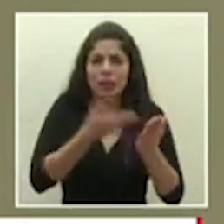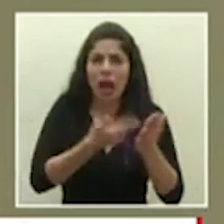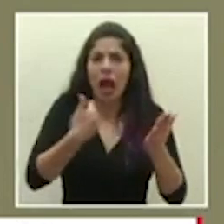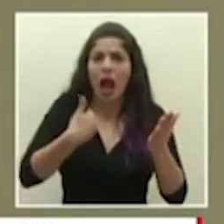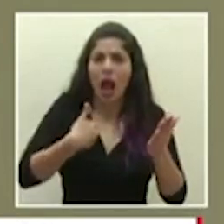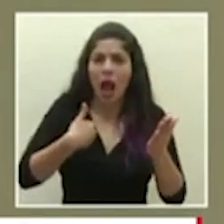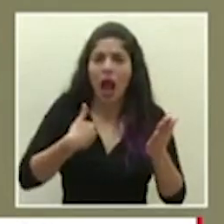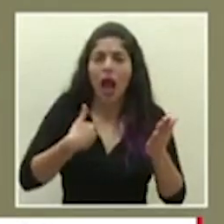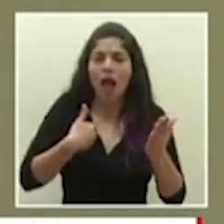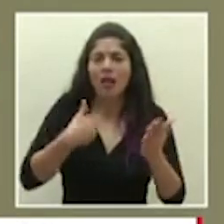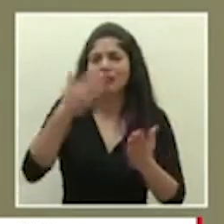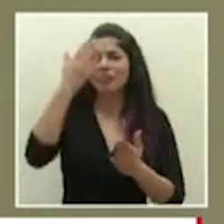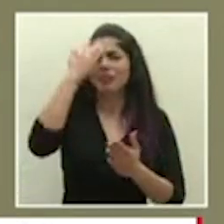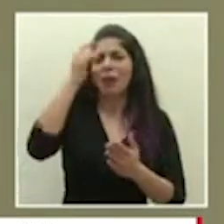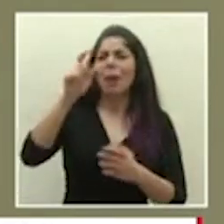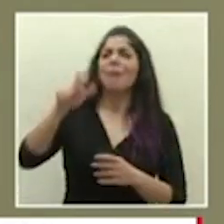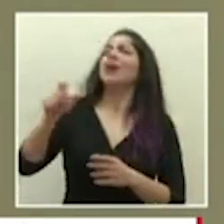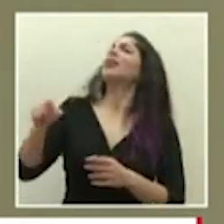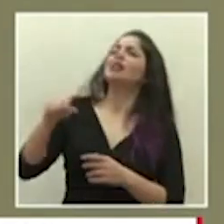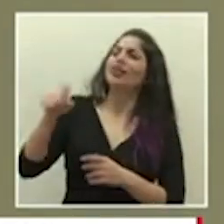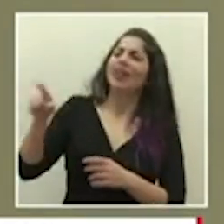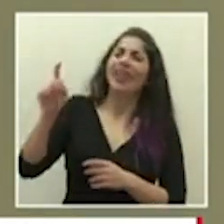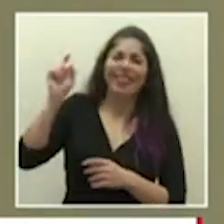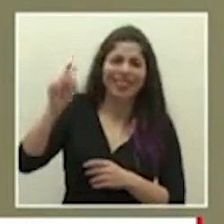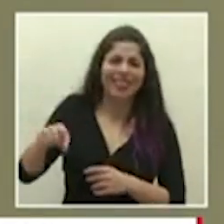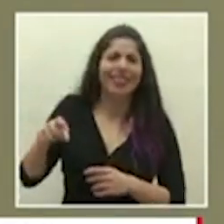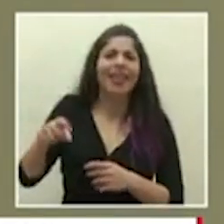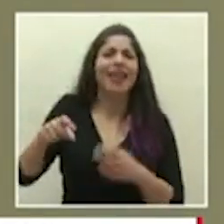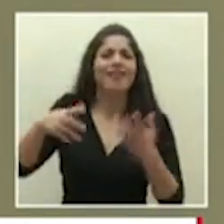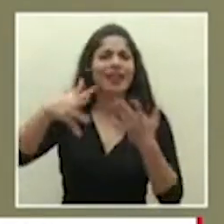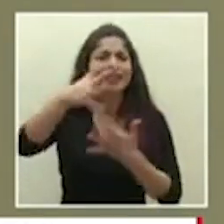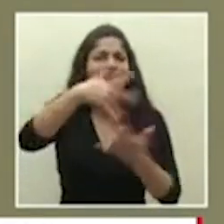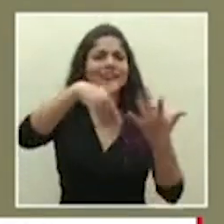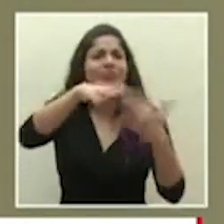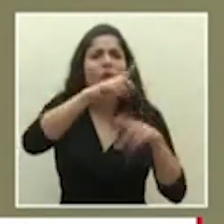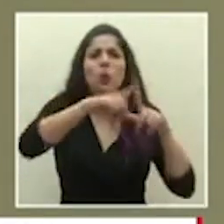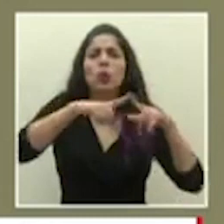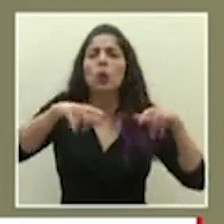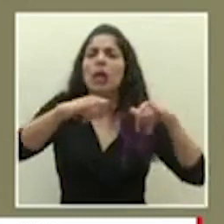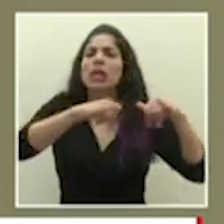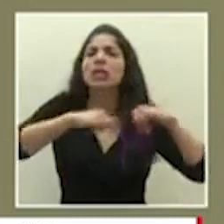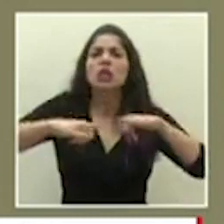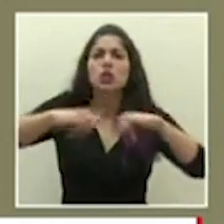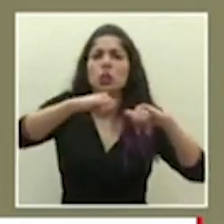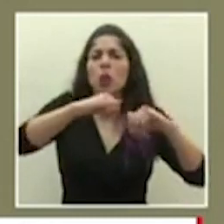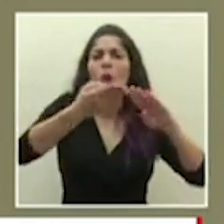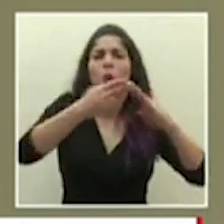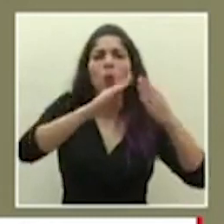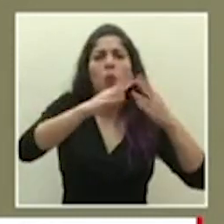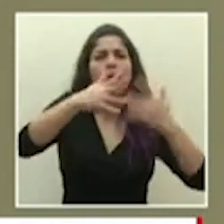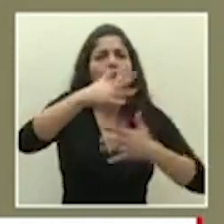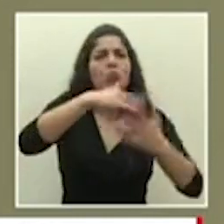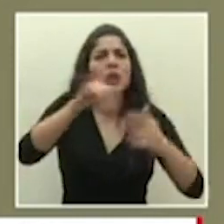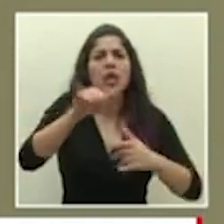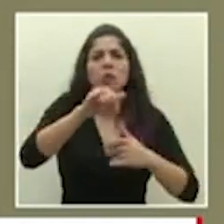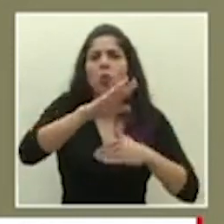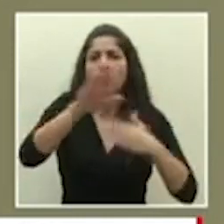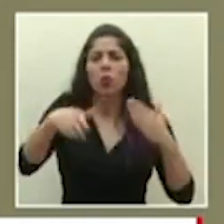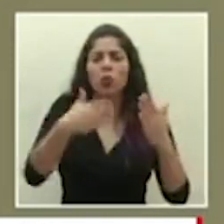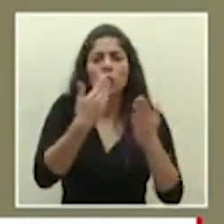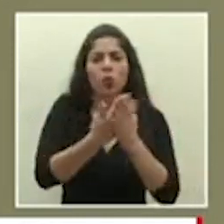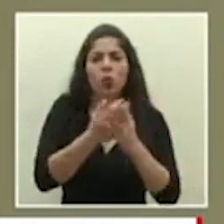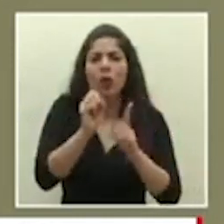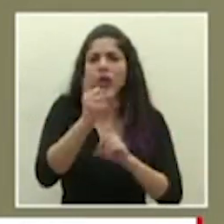dicho que esas personas deben convivir en los mismos lugares en las mismas comunidades que el resto de